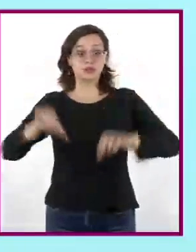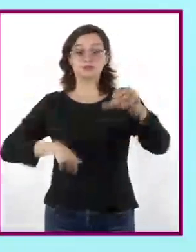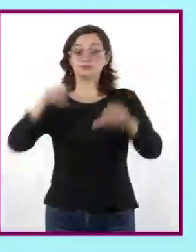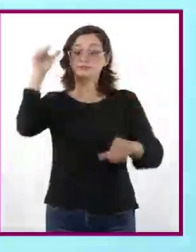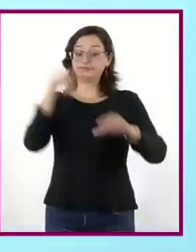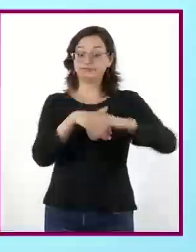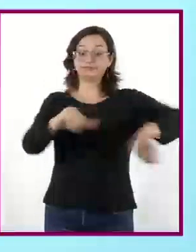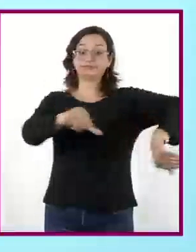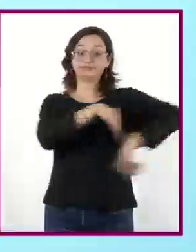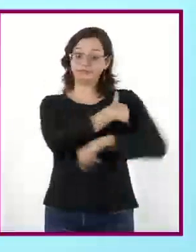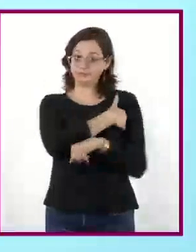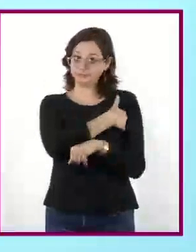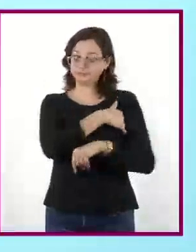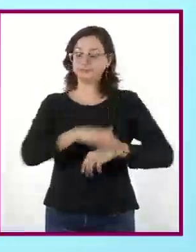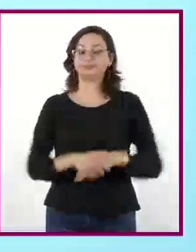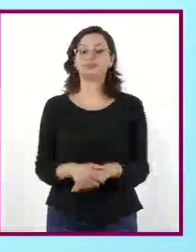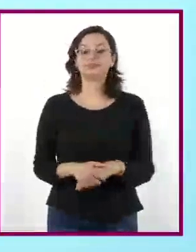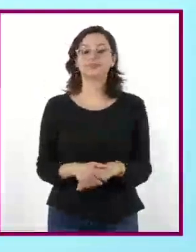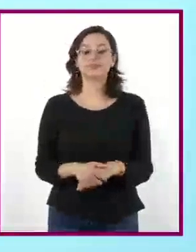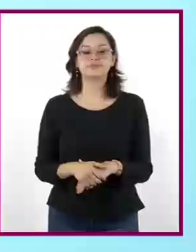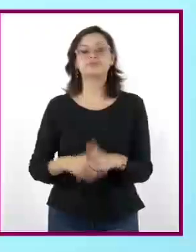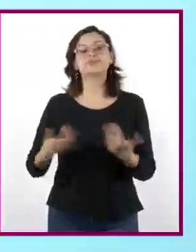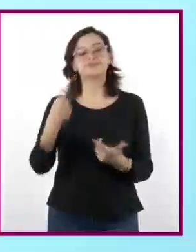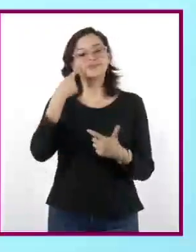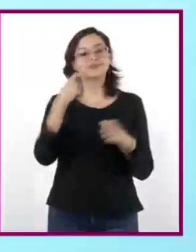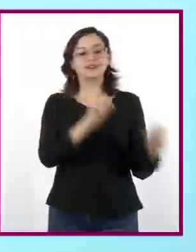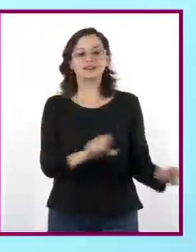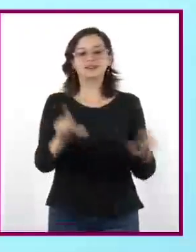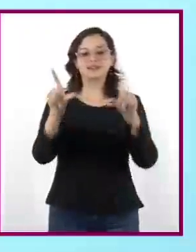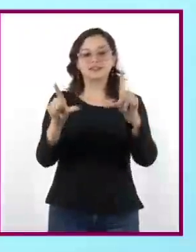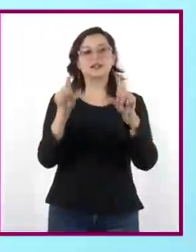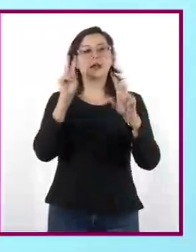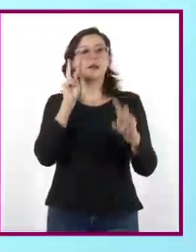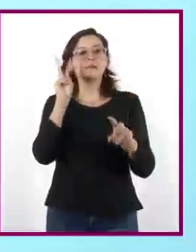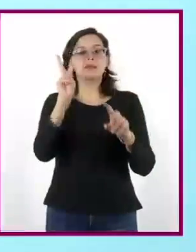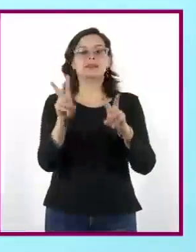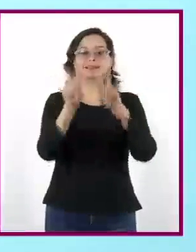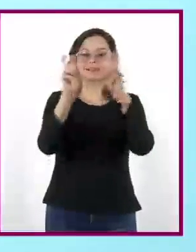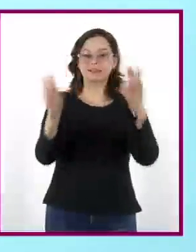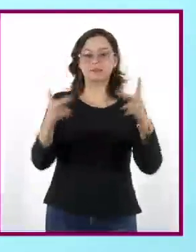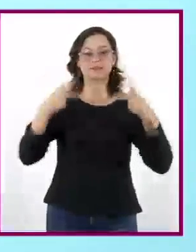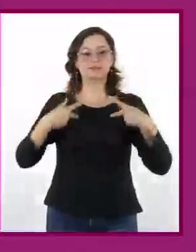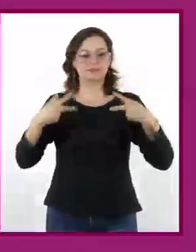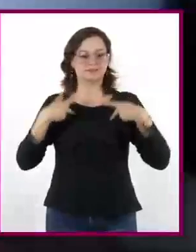experiencias. ¡Veamos juntos la siguiente cápsula que aborda el tema de población!